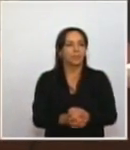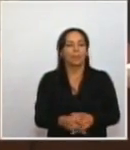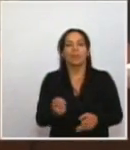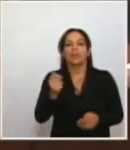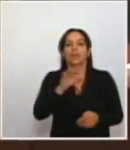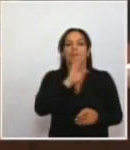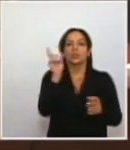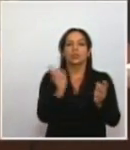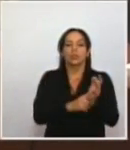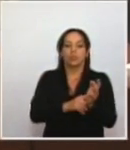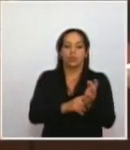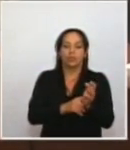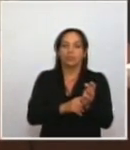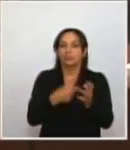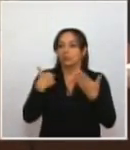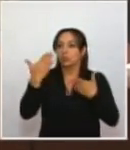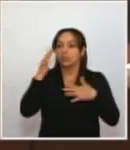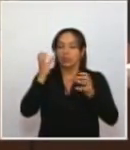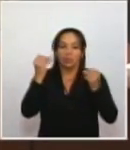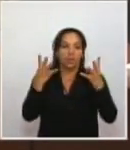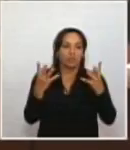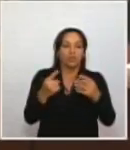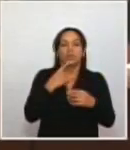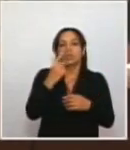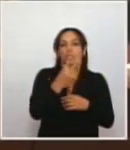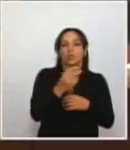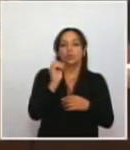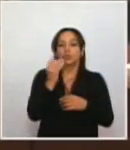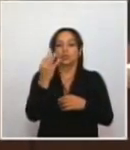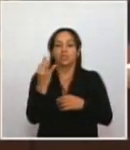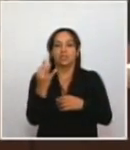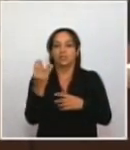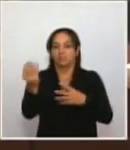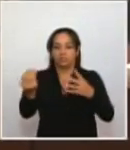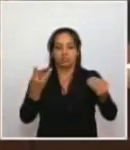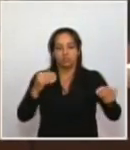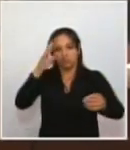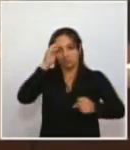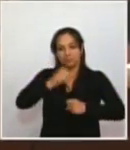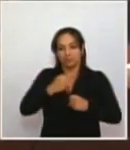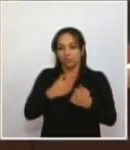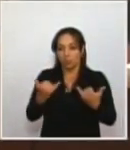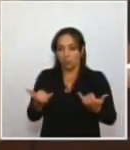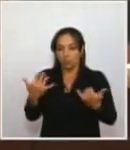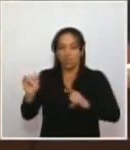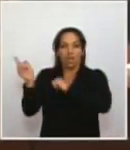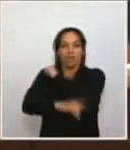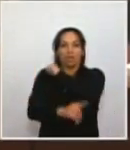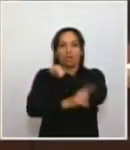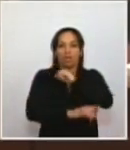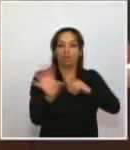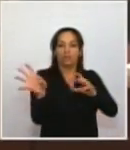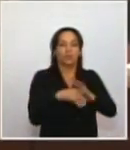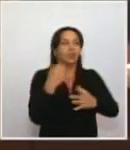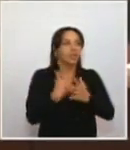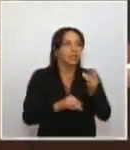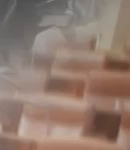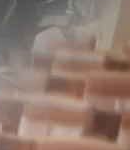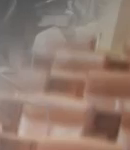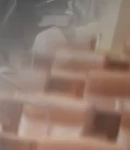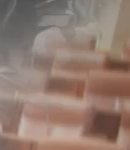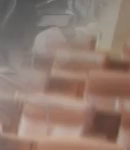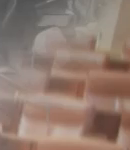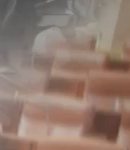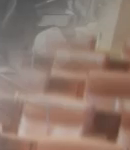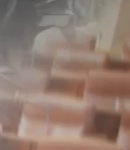prácticamente, no sé cuánto, o tres batallones prácticamente, hoy están subiúdice prácticamente.